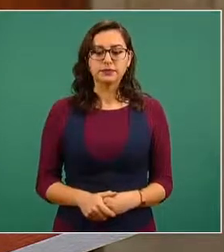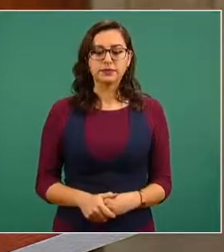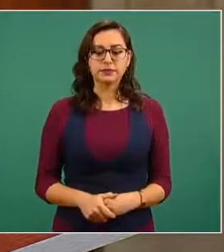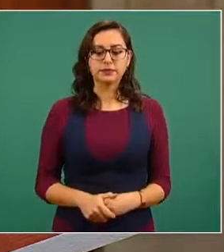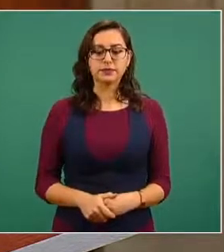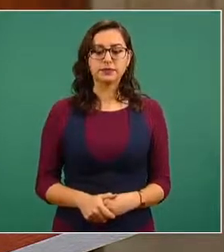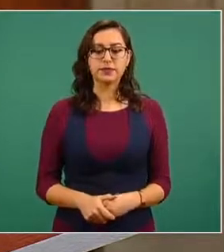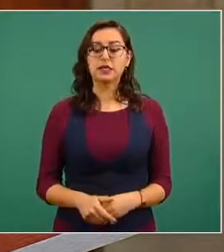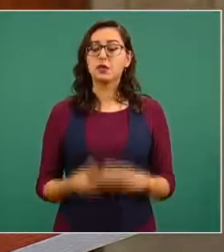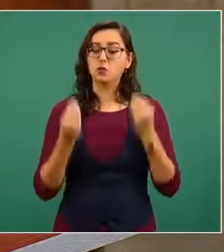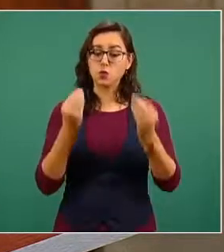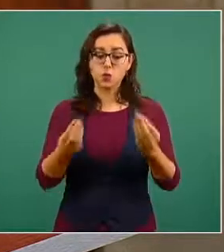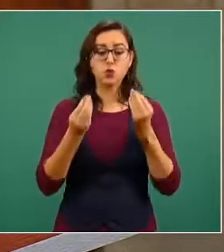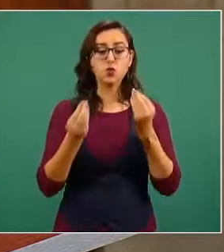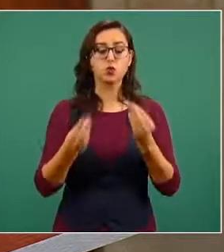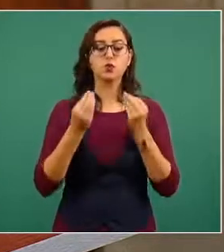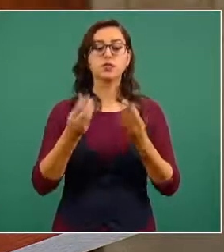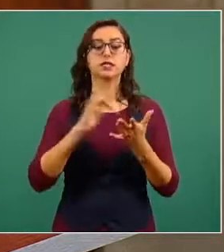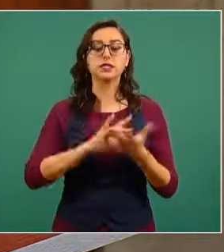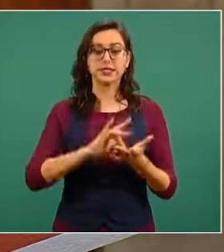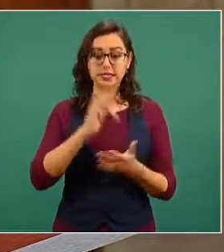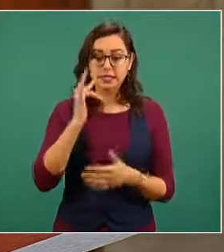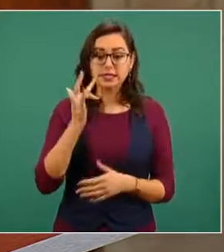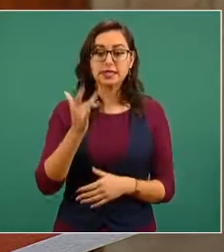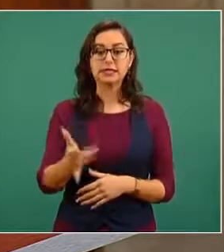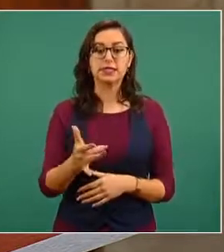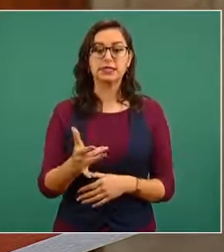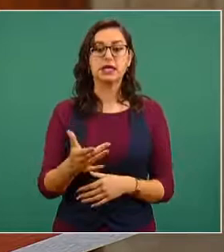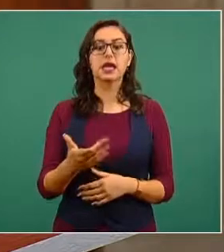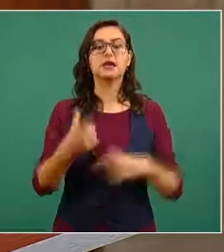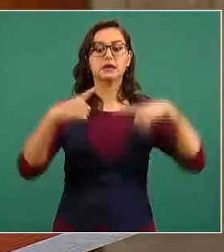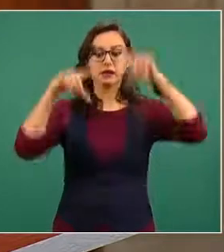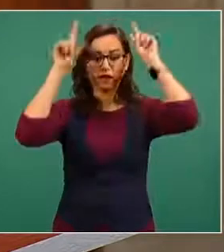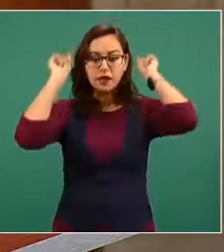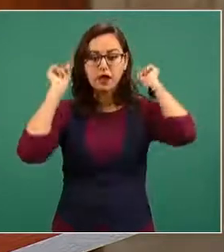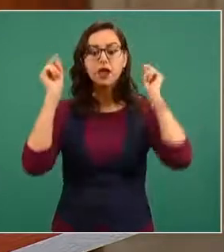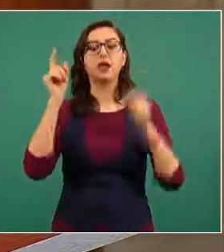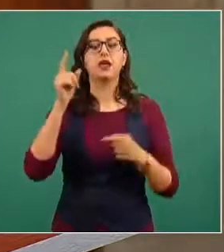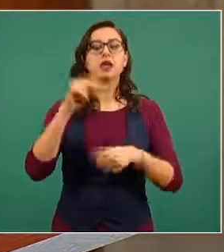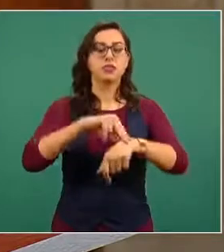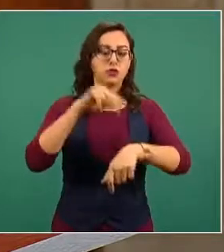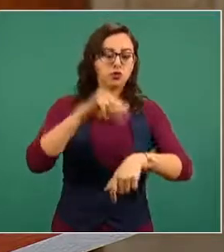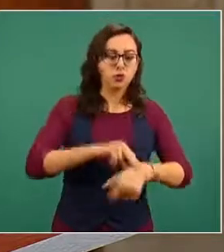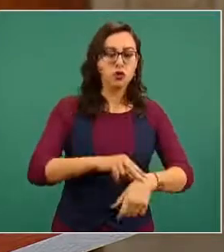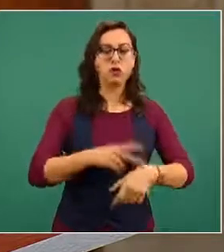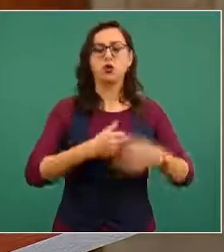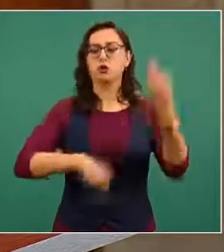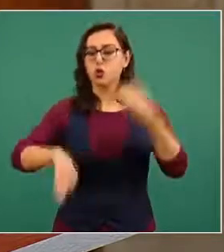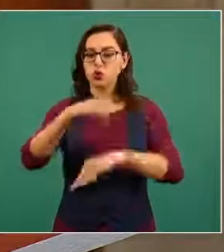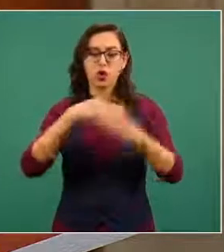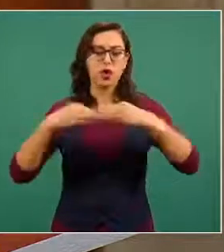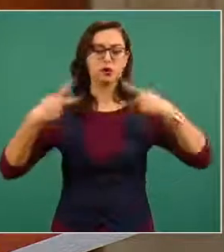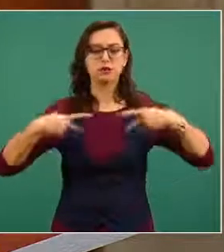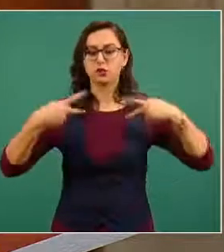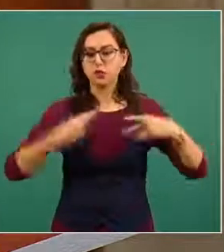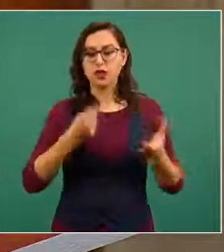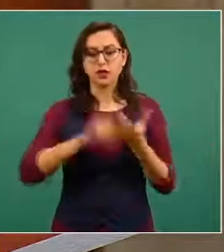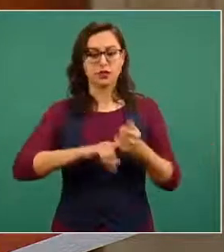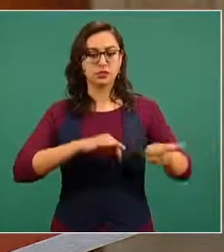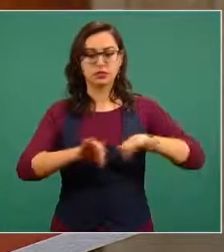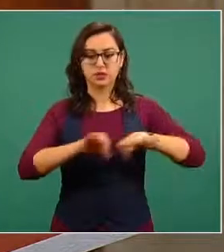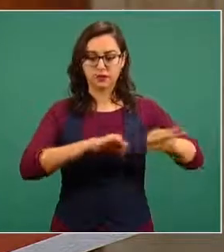Nuestro agradecimiento a las enfermeras, a los médicos, a todos los trabajadores